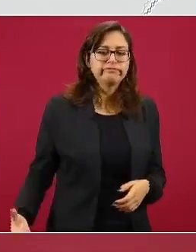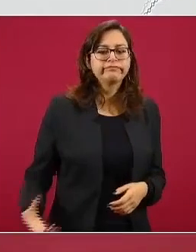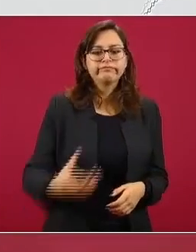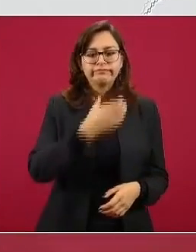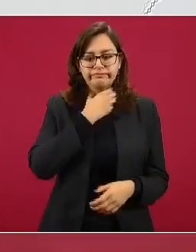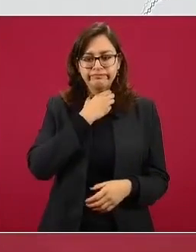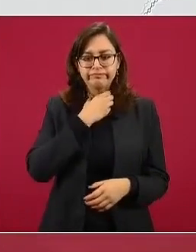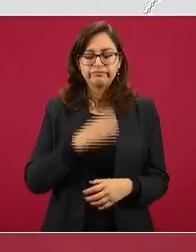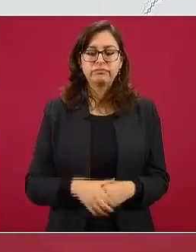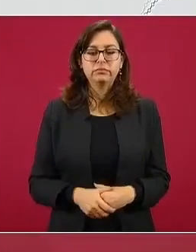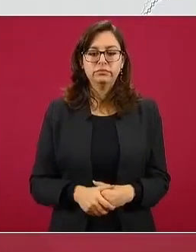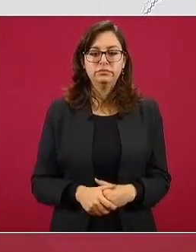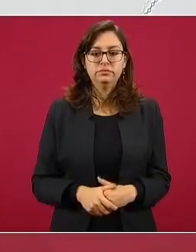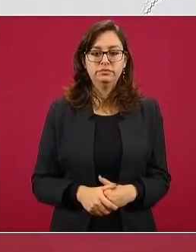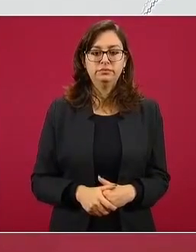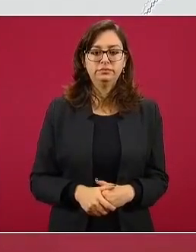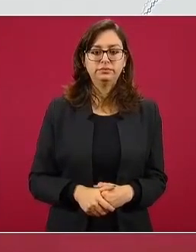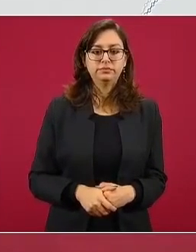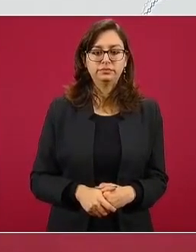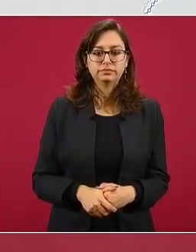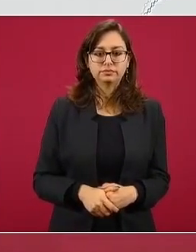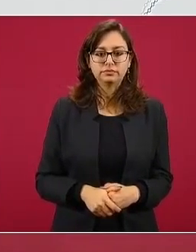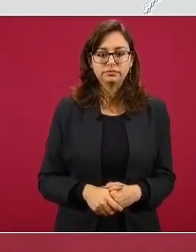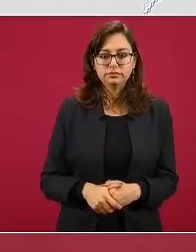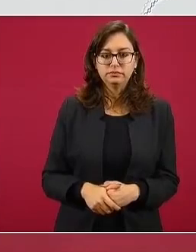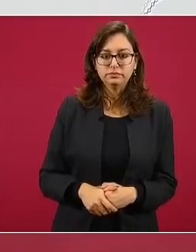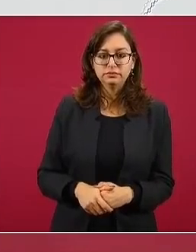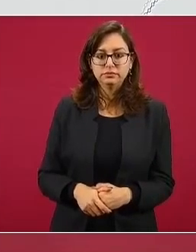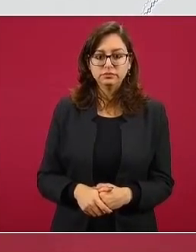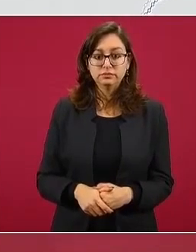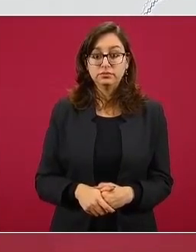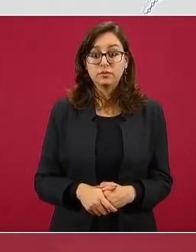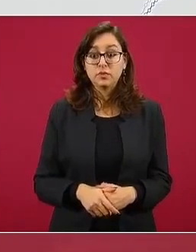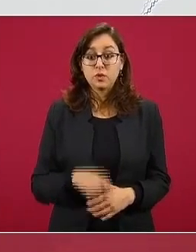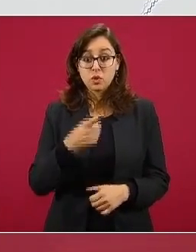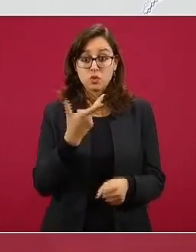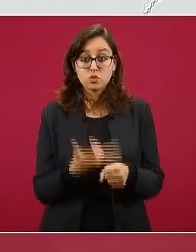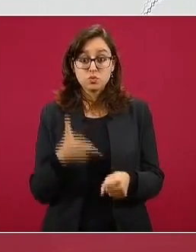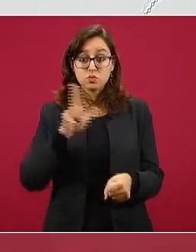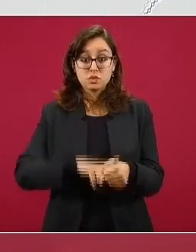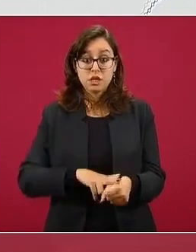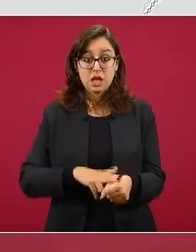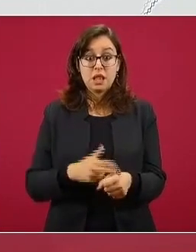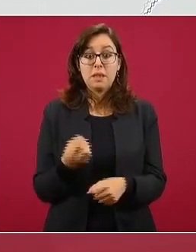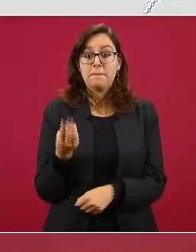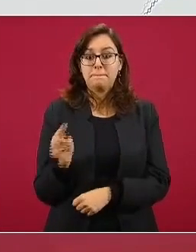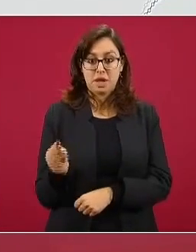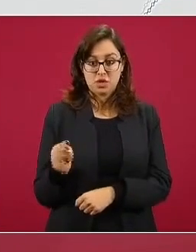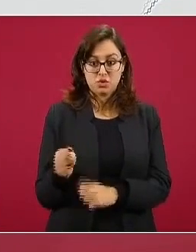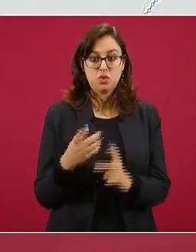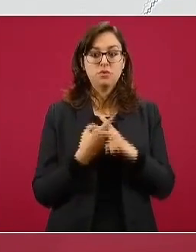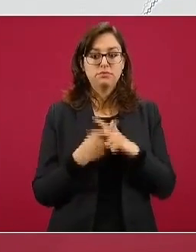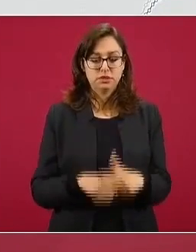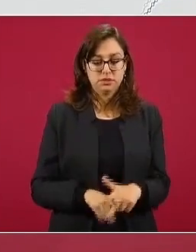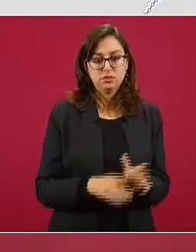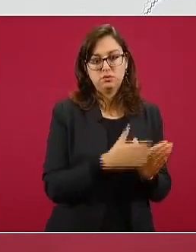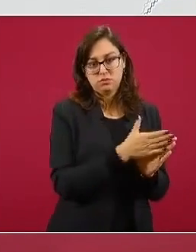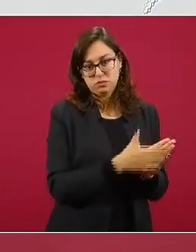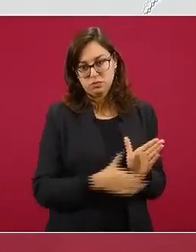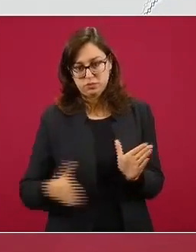largo. Ojo que la curva de hospitalización no empezó en marzo, aquí están desde mayo, es donde está el registro.